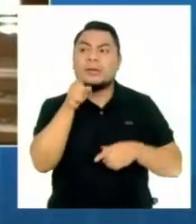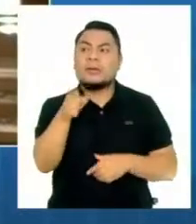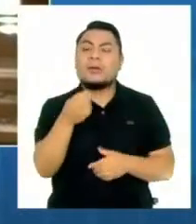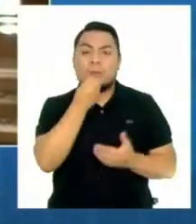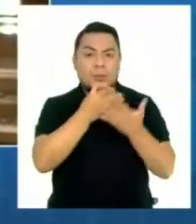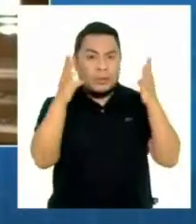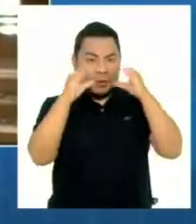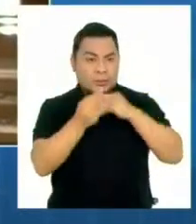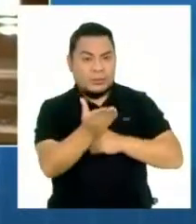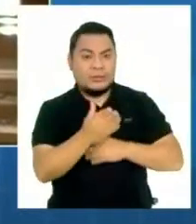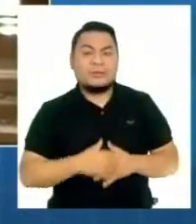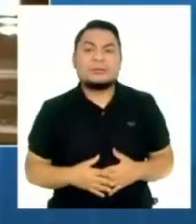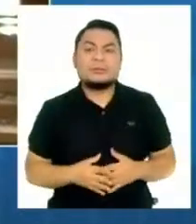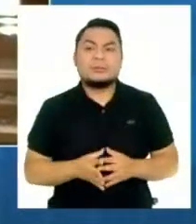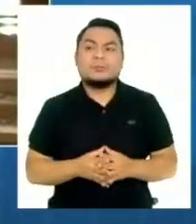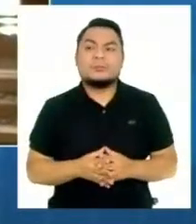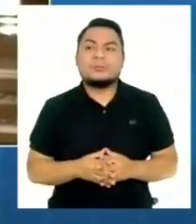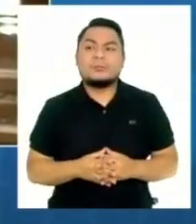Cieza, buenas noches.